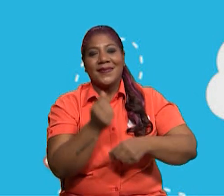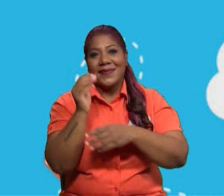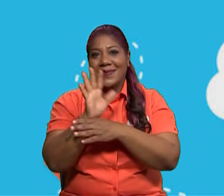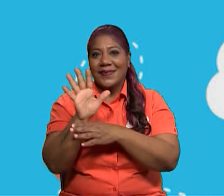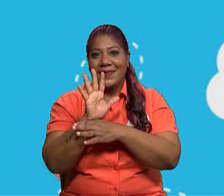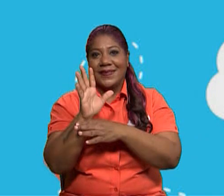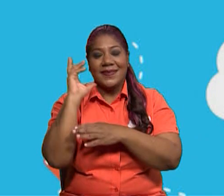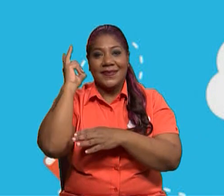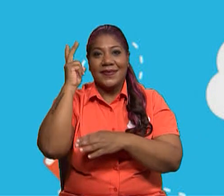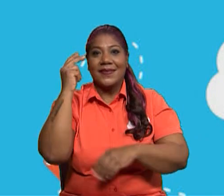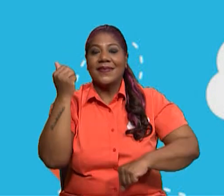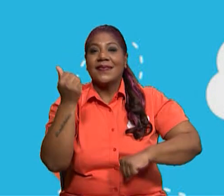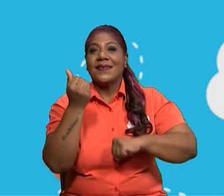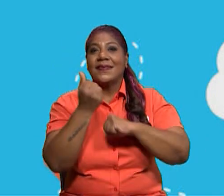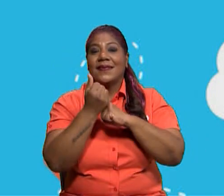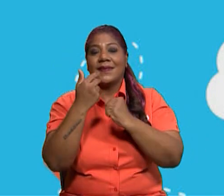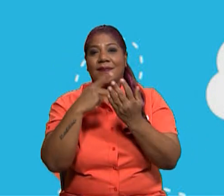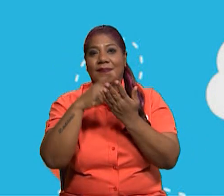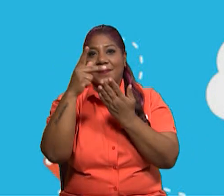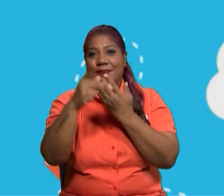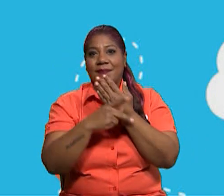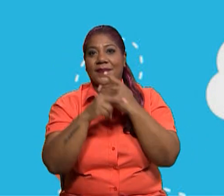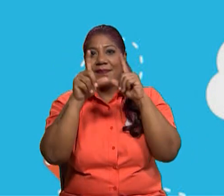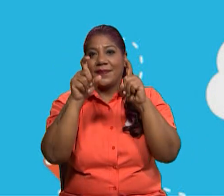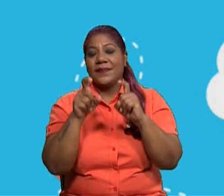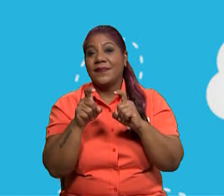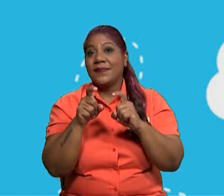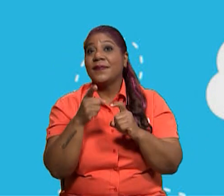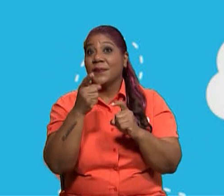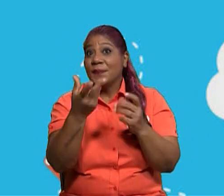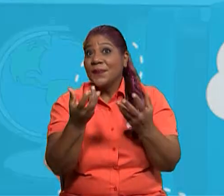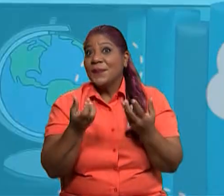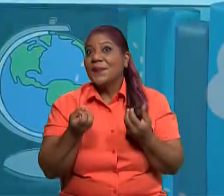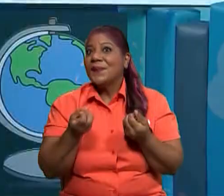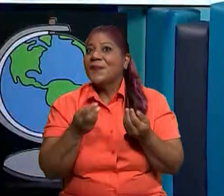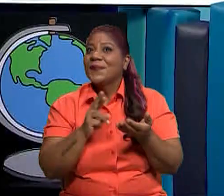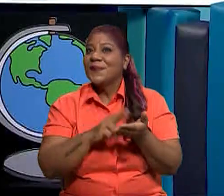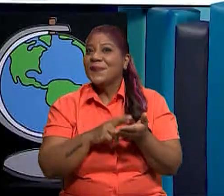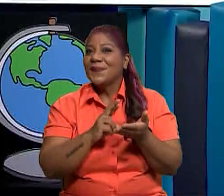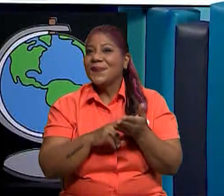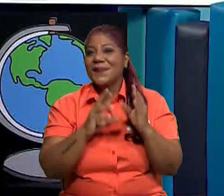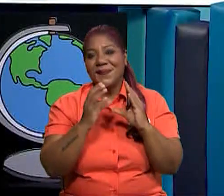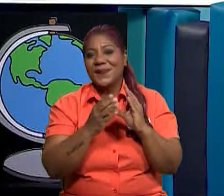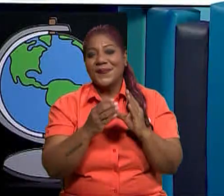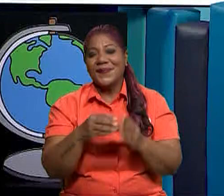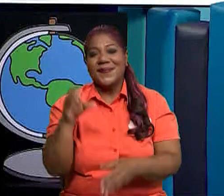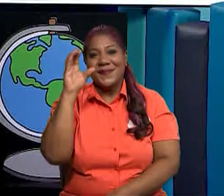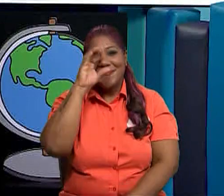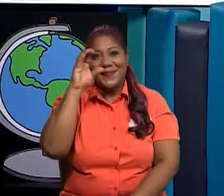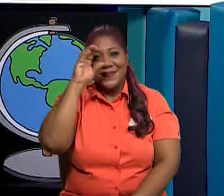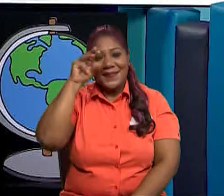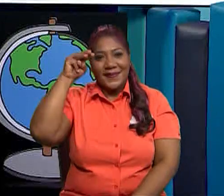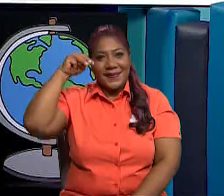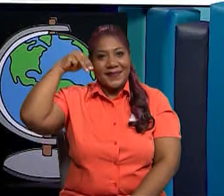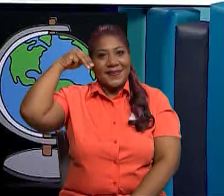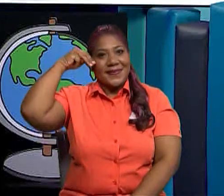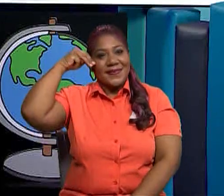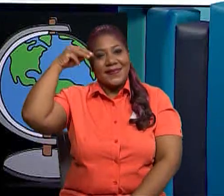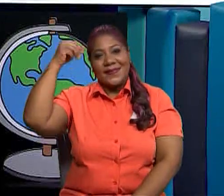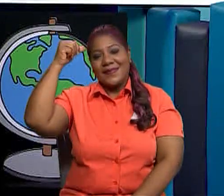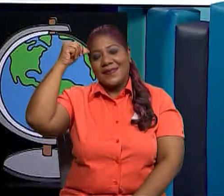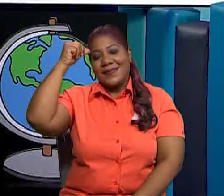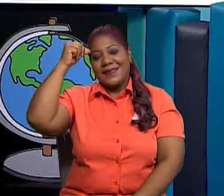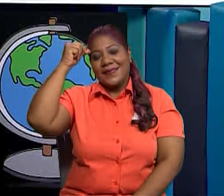televisoras y radioemisoras por apoyar este proyecto educativo. Y si quieres revivir esta clase, puedes verla por la